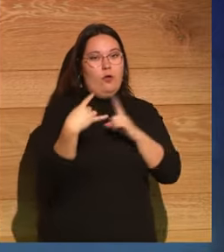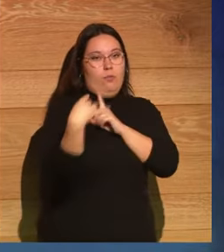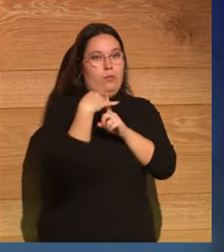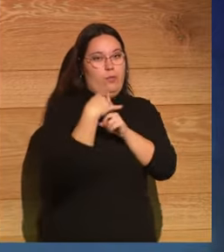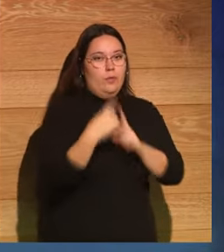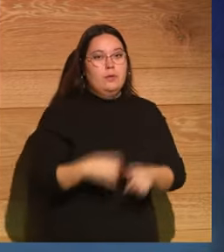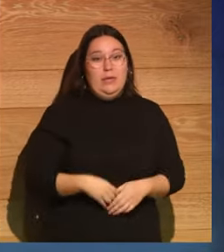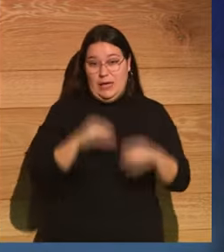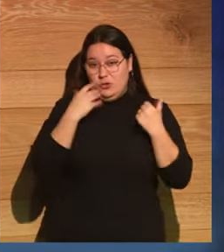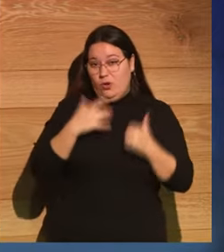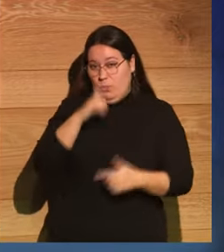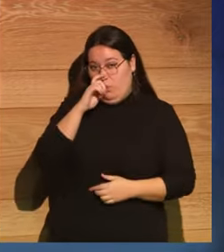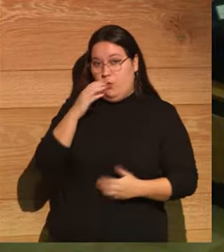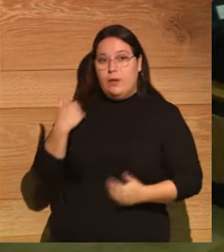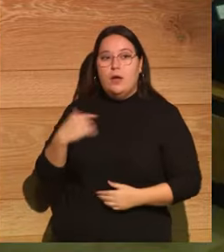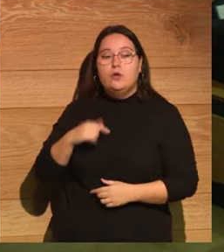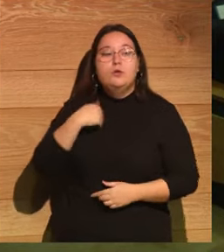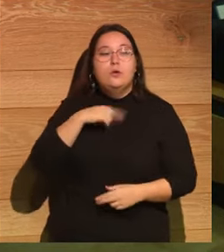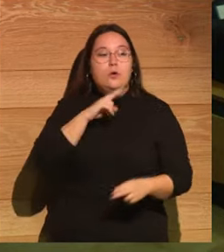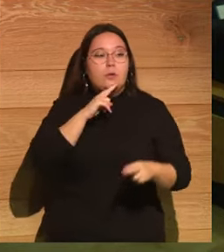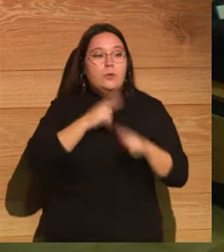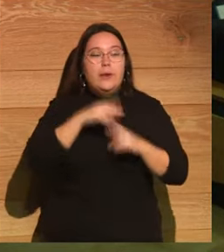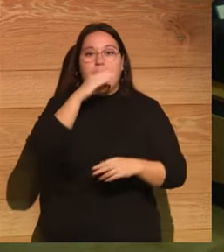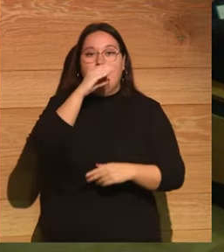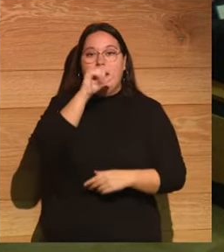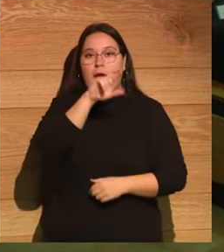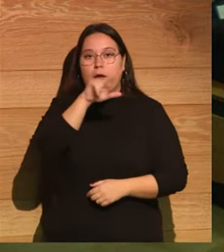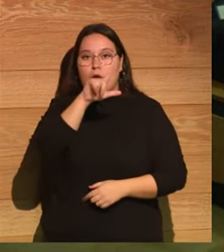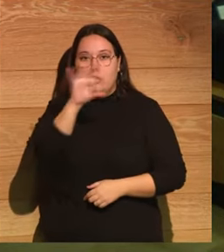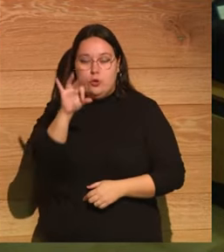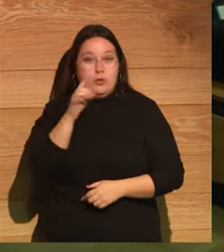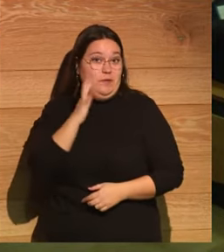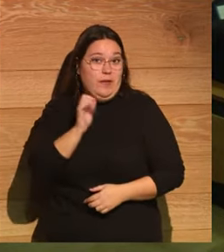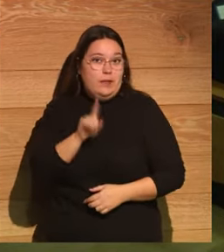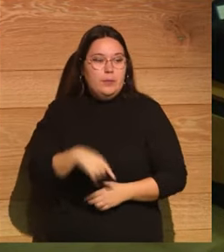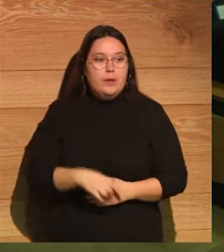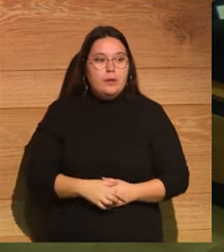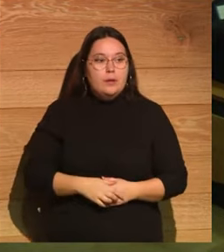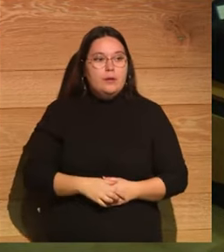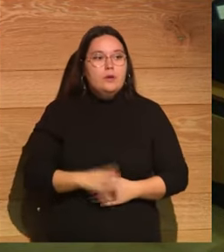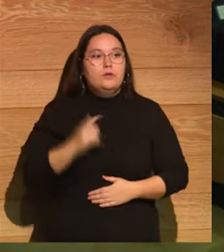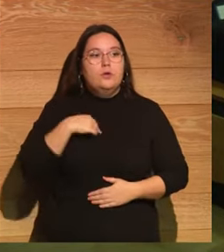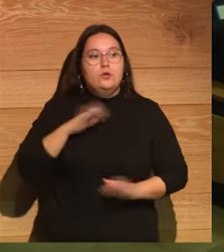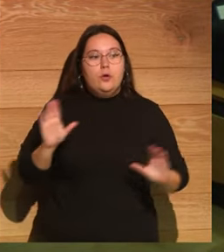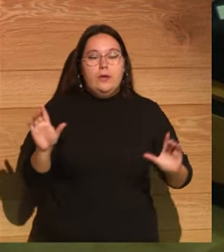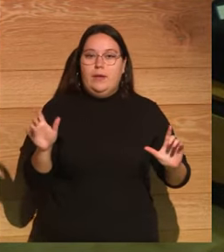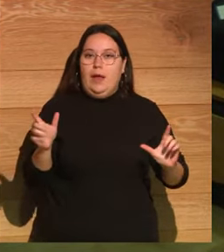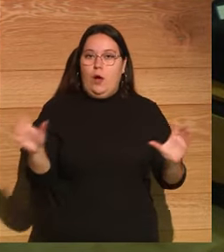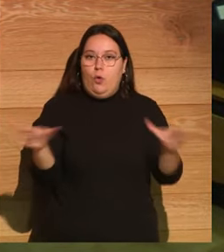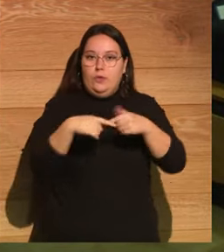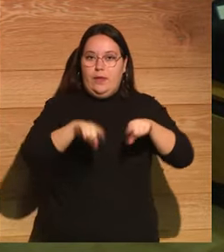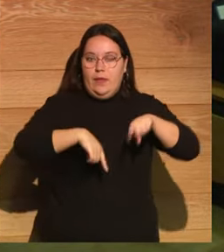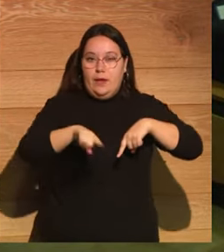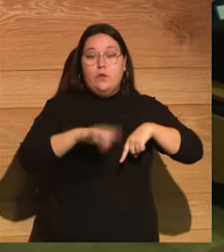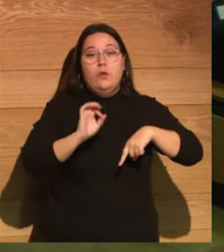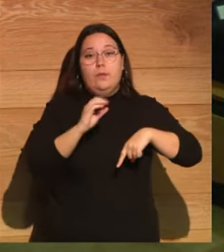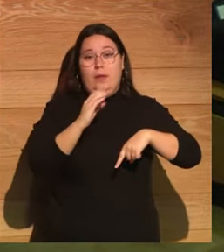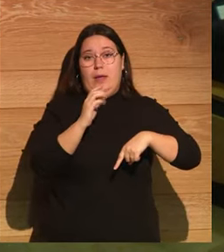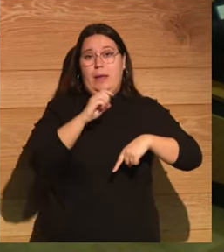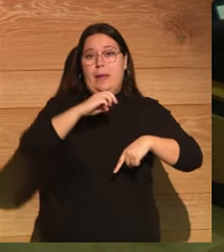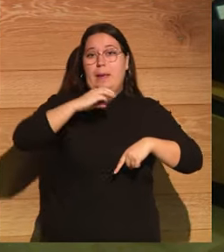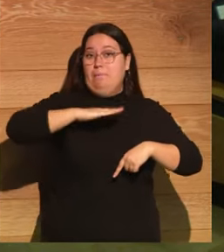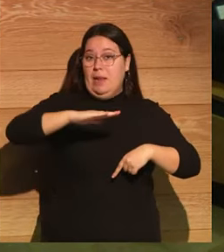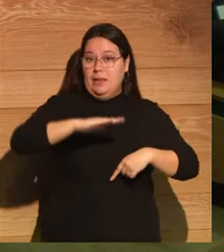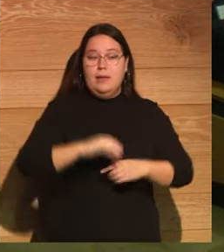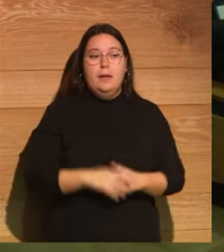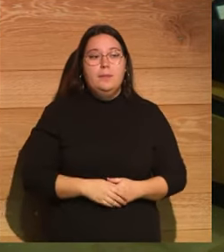vieja. Y yo soy Carlos Hernández de Echevarría, esto también es verdad, soy adjunto a la dirección de maldita.es, hay quien nos conoce ya por ser los